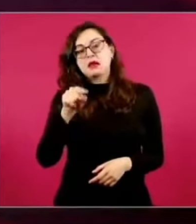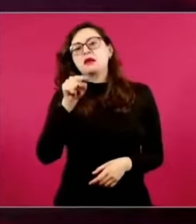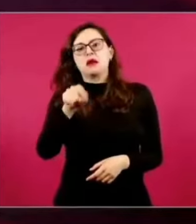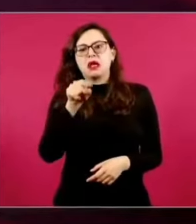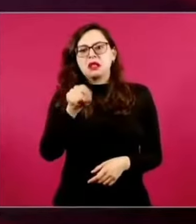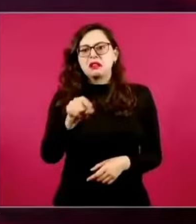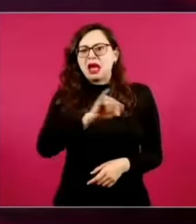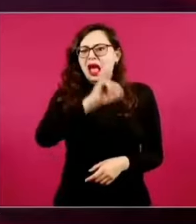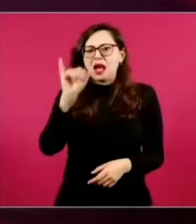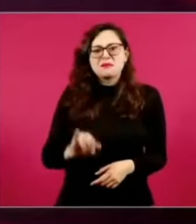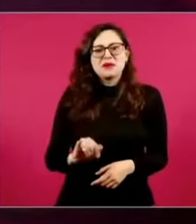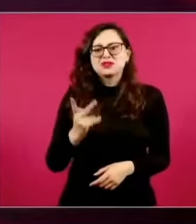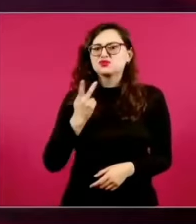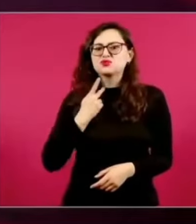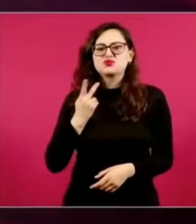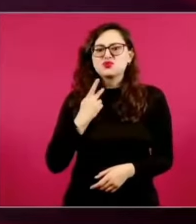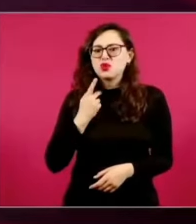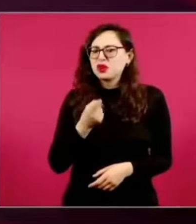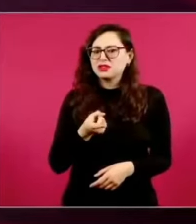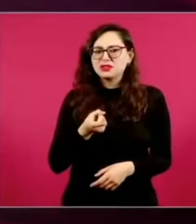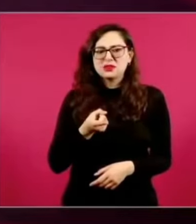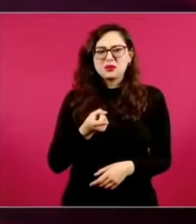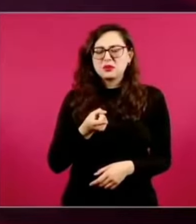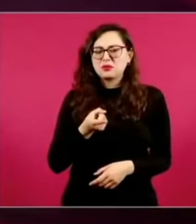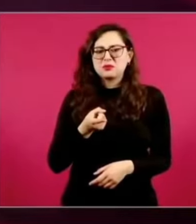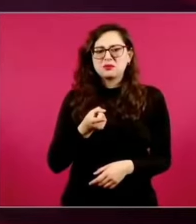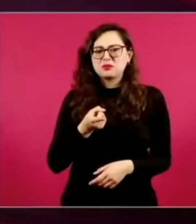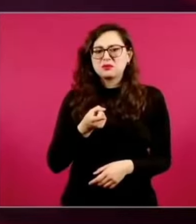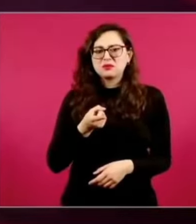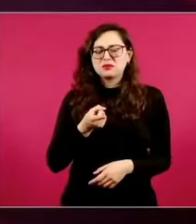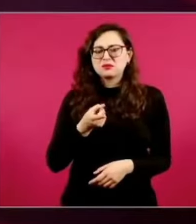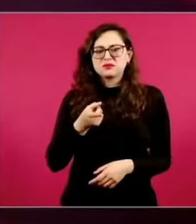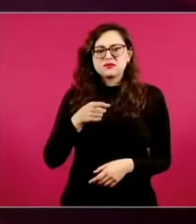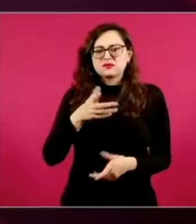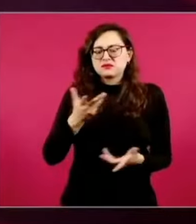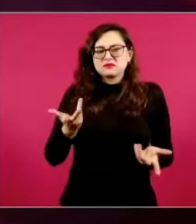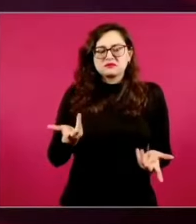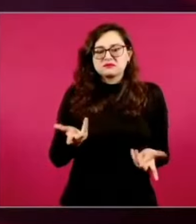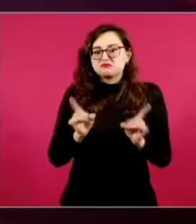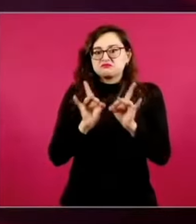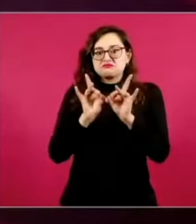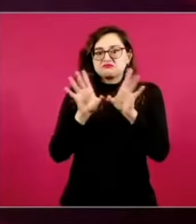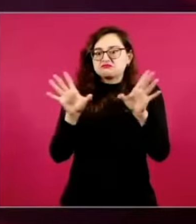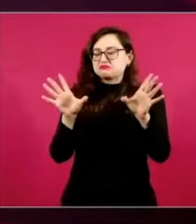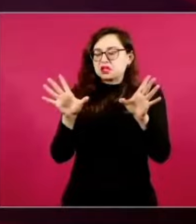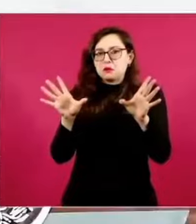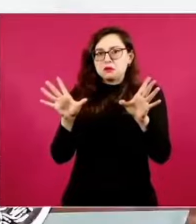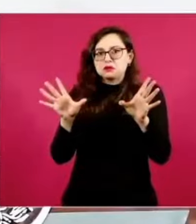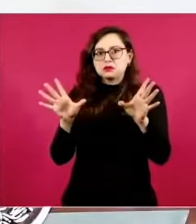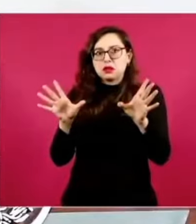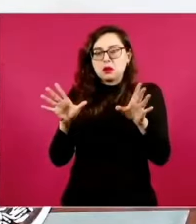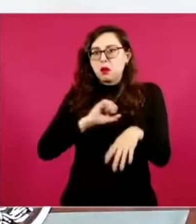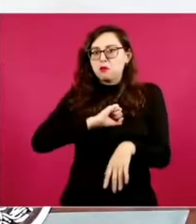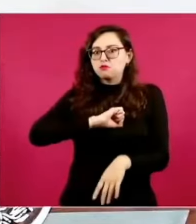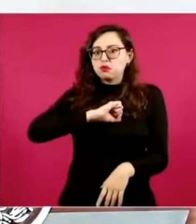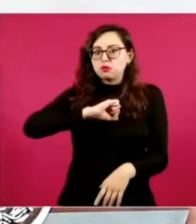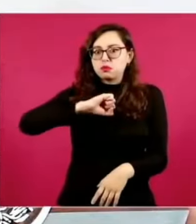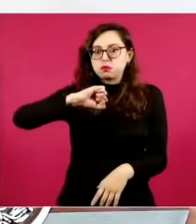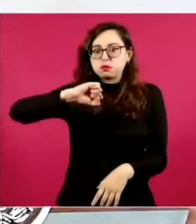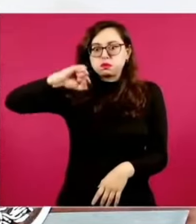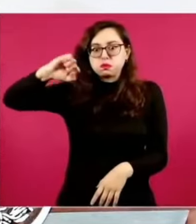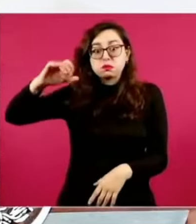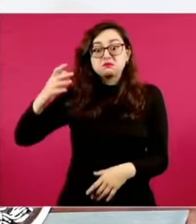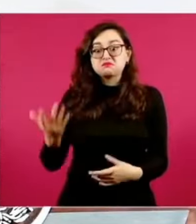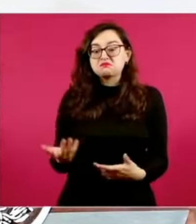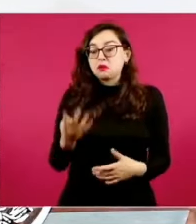político, una persona que construyó esa candidatura a lo largo de tres,